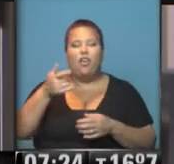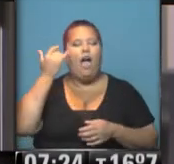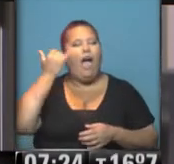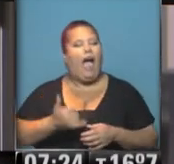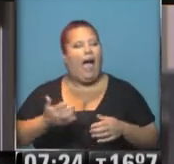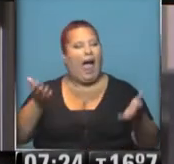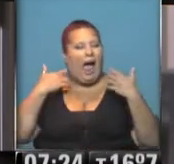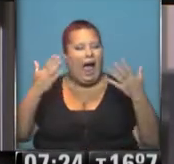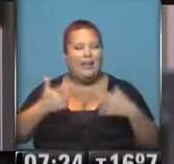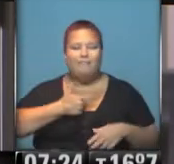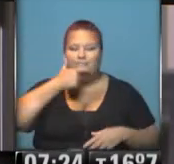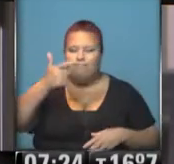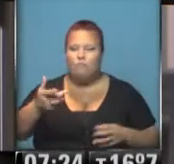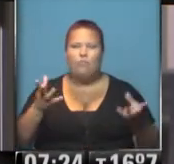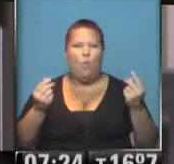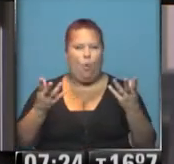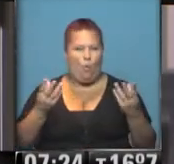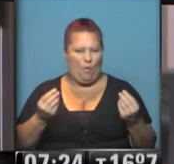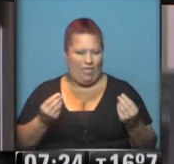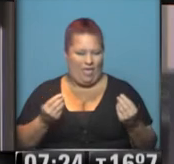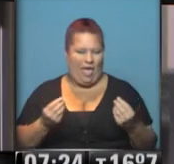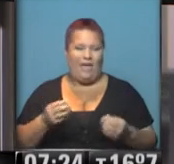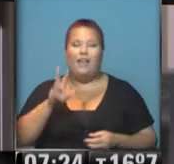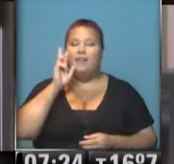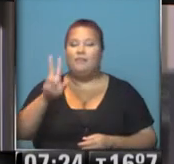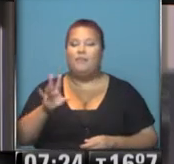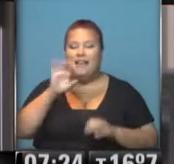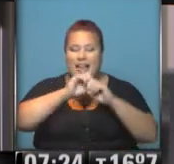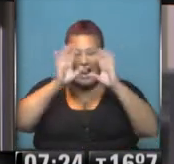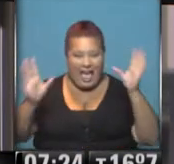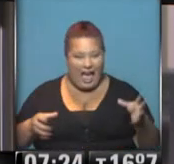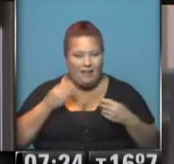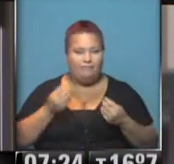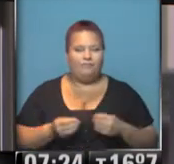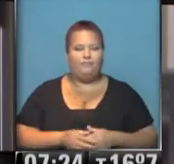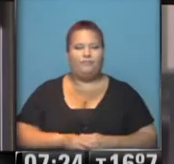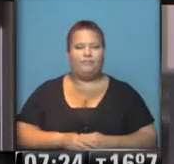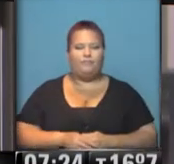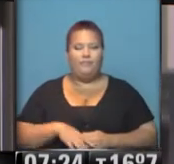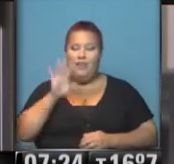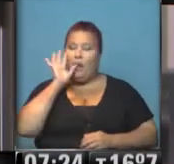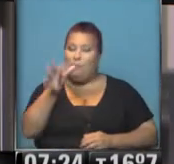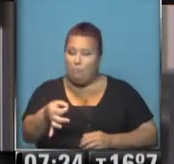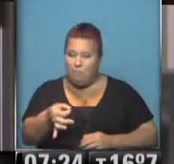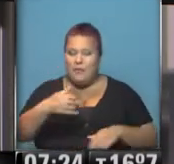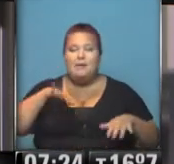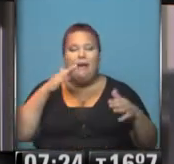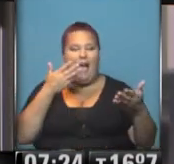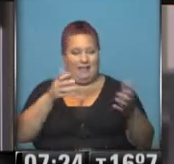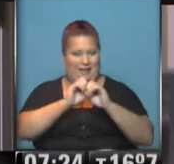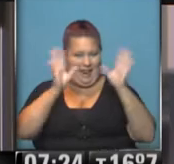aire cálido con mucha humedad, y si vemos el detalle, lo vamos a notar mucho más